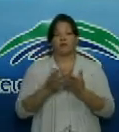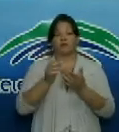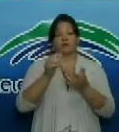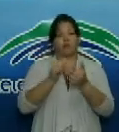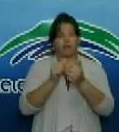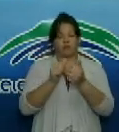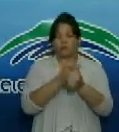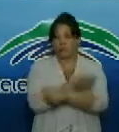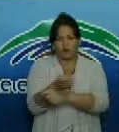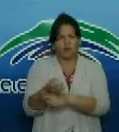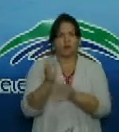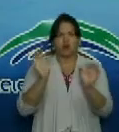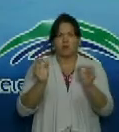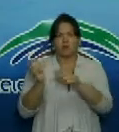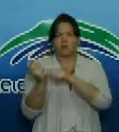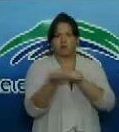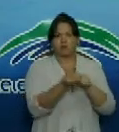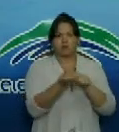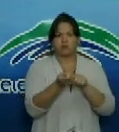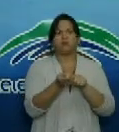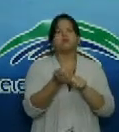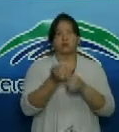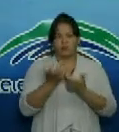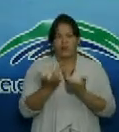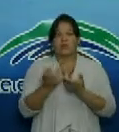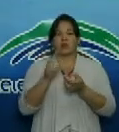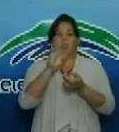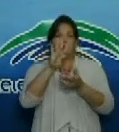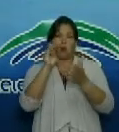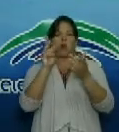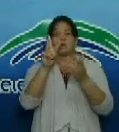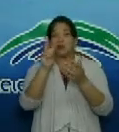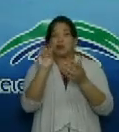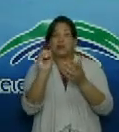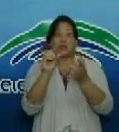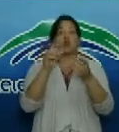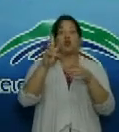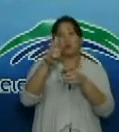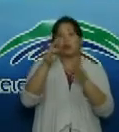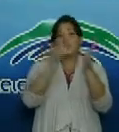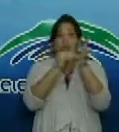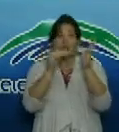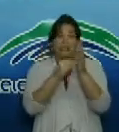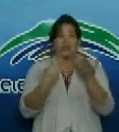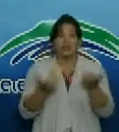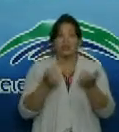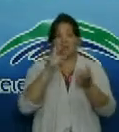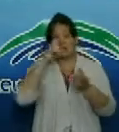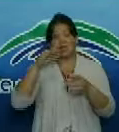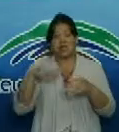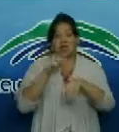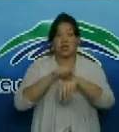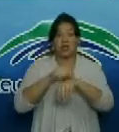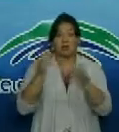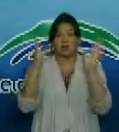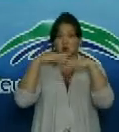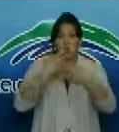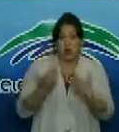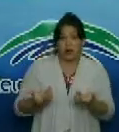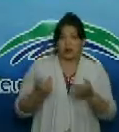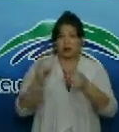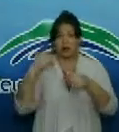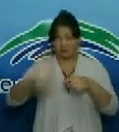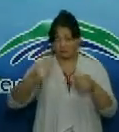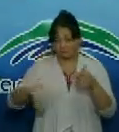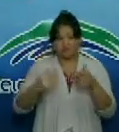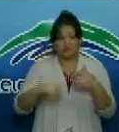de que después de las 4 y 30 minutos prácticamente no hay tiempo para que el niño practique su deporte preferido